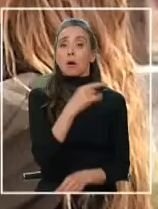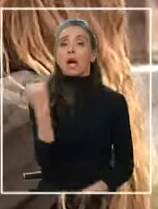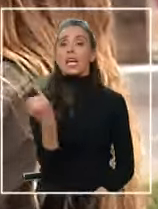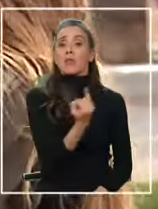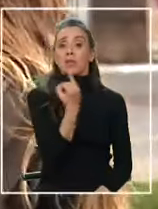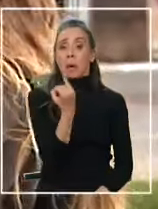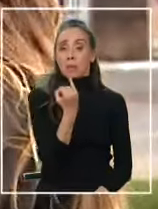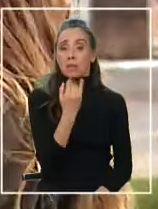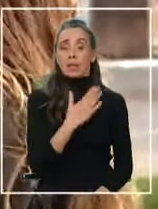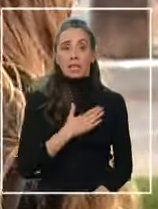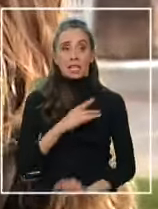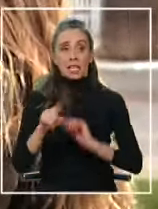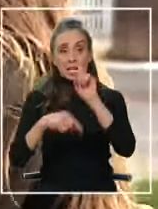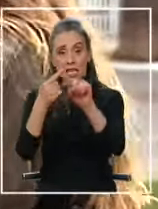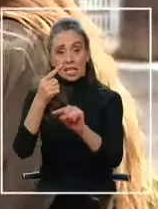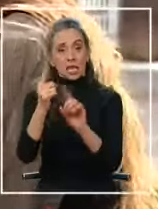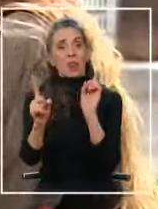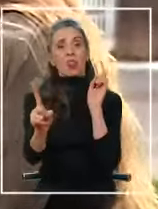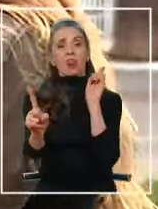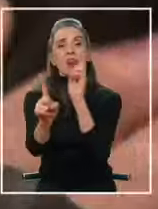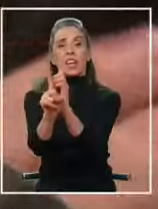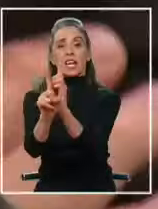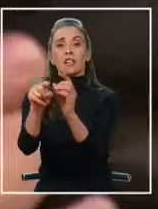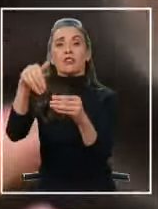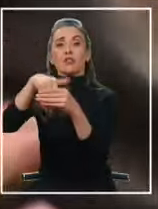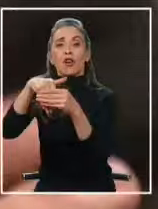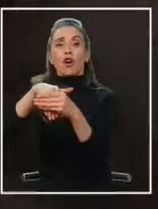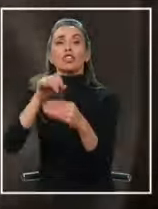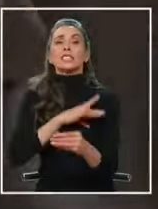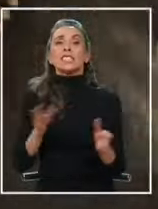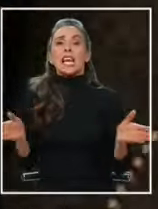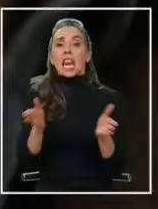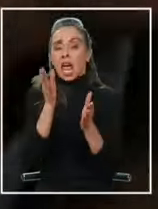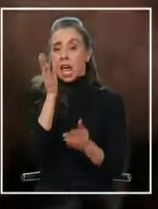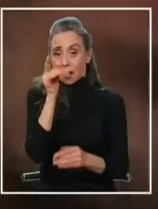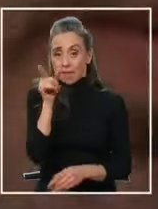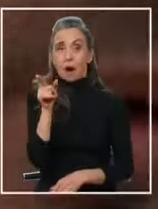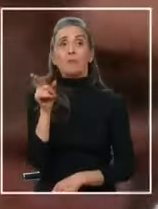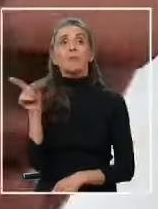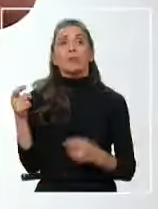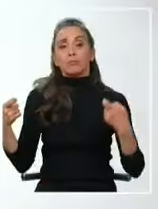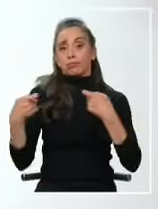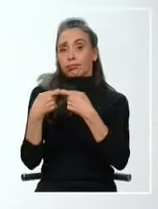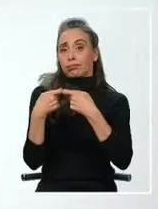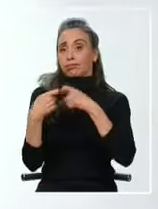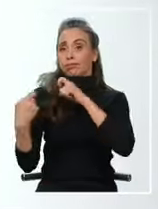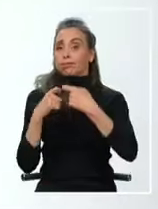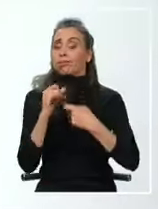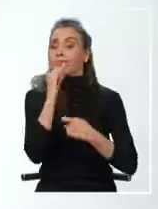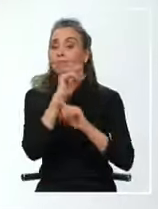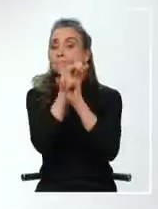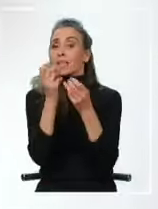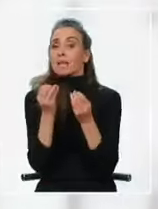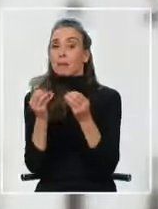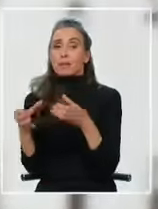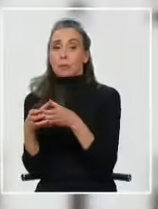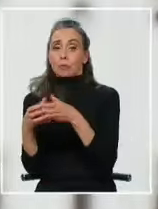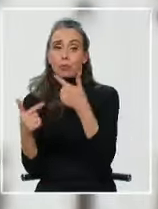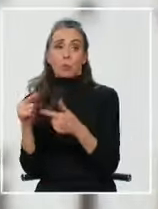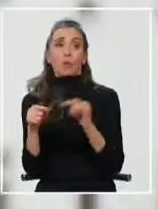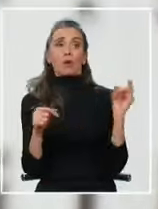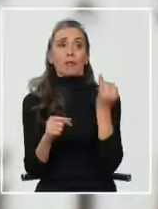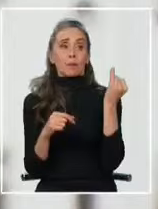independiente, apunta directo a la elección de octubre, desafiando a Chile Vamos y provocando una disputa con insospechadas consecuencias para el sector.